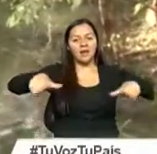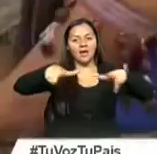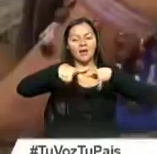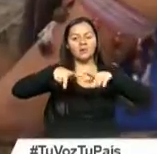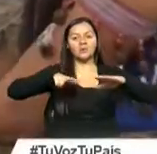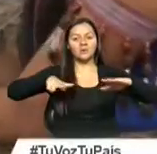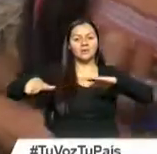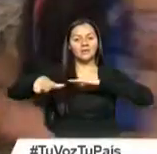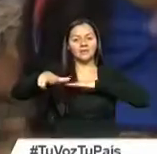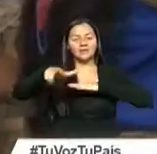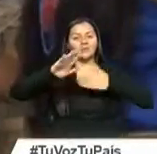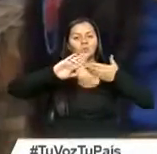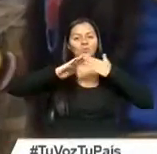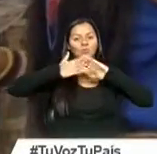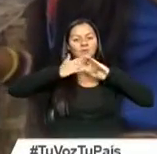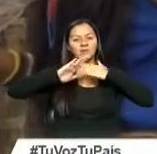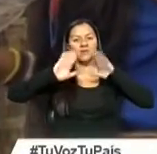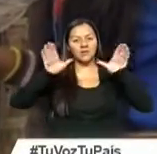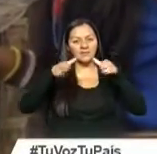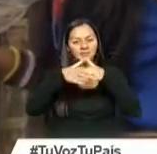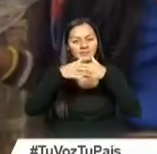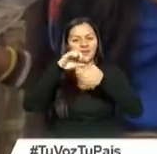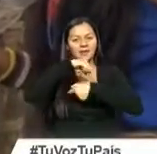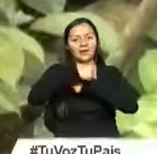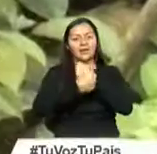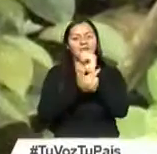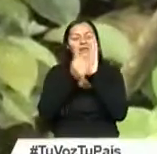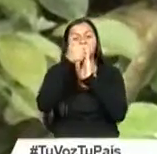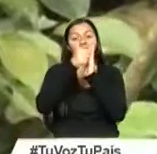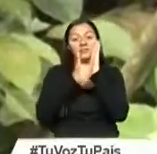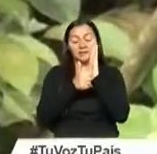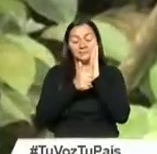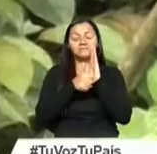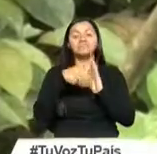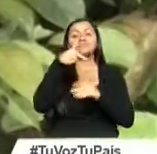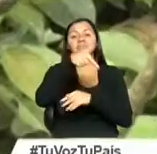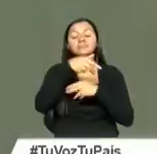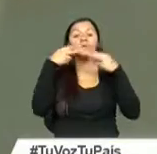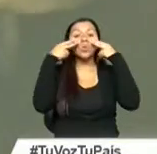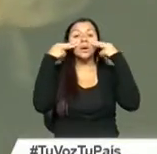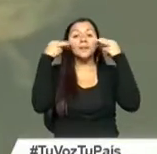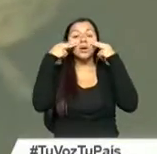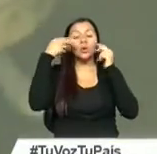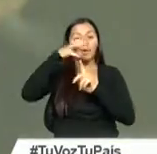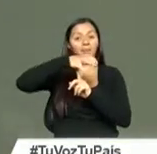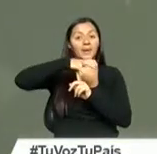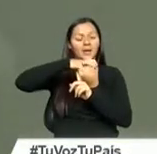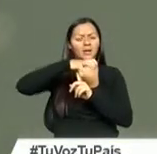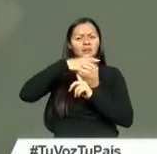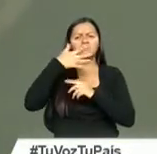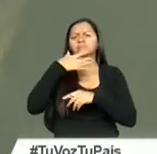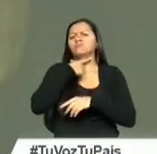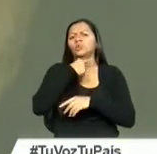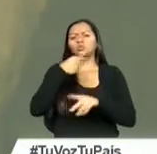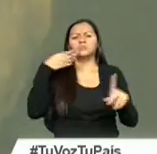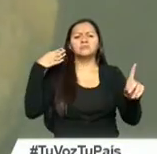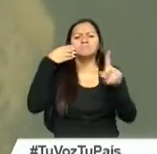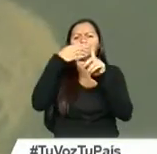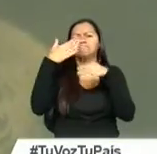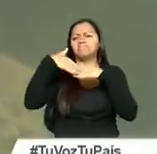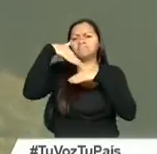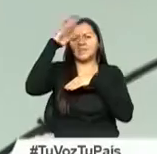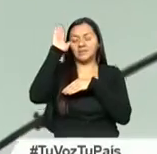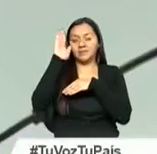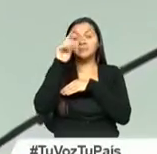comunidades indígenas y artesanías. El Parque Turístico Nueva Loja es uno de sus principales atractivos, pues es un